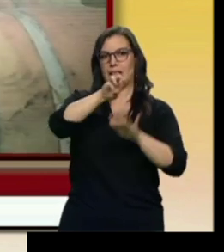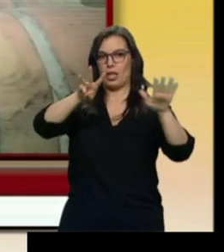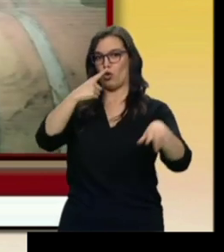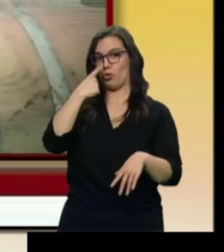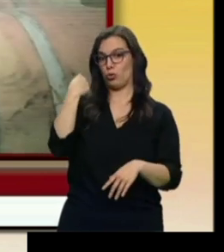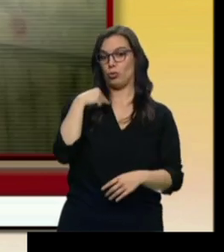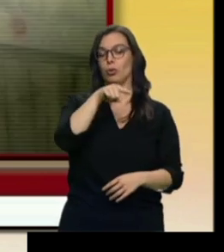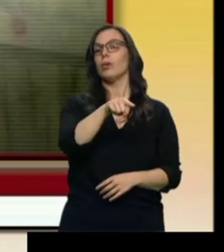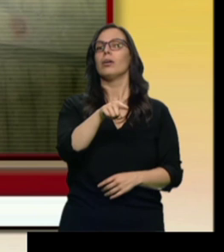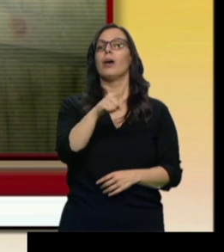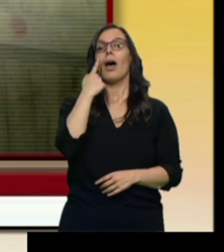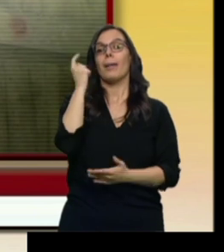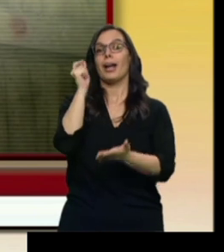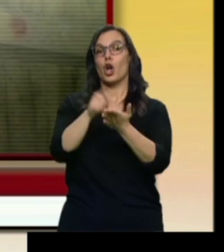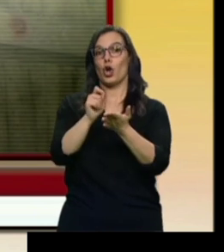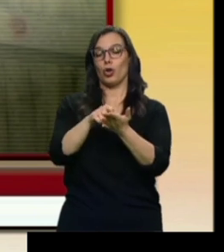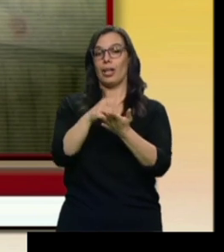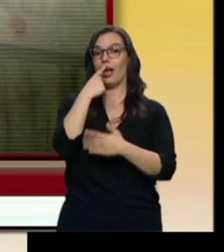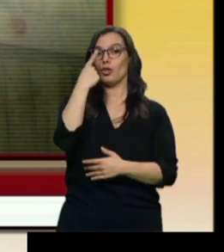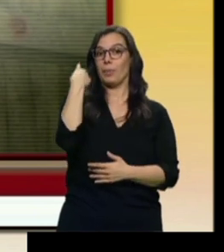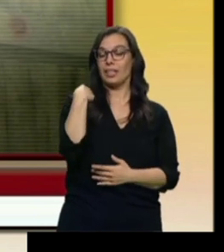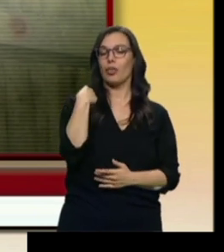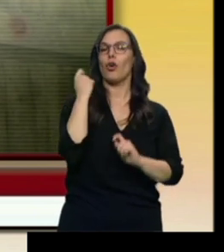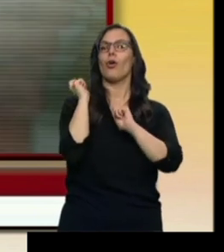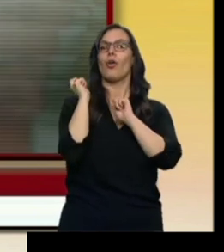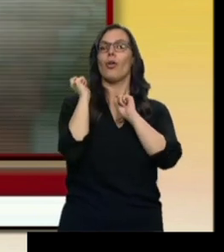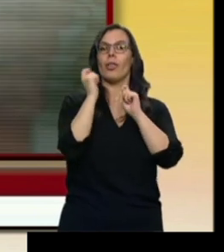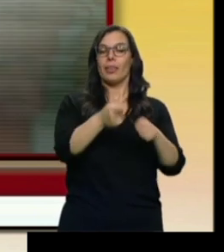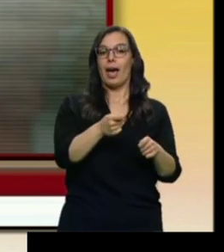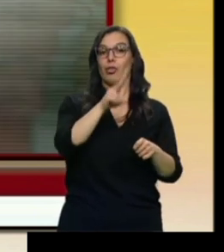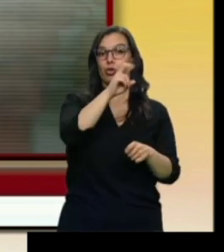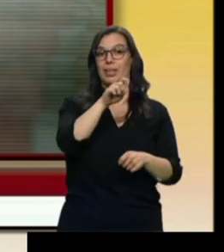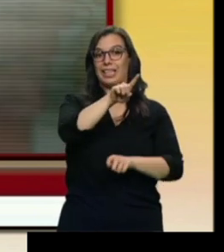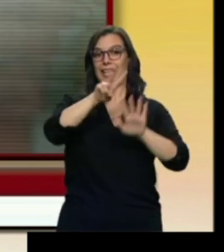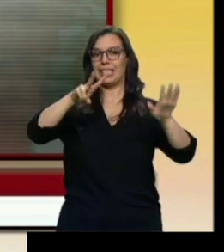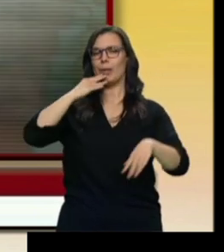reciben. El año pasado, la añada de 2017, se llevó la calificación de muy buena.